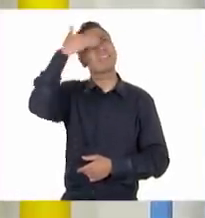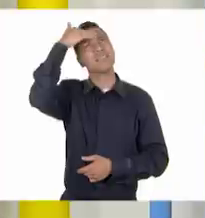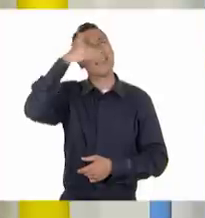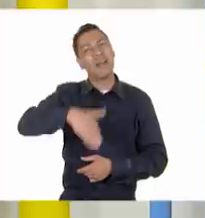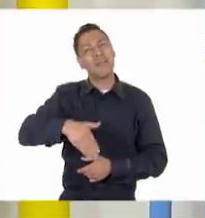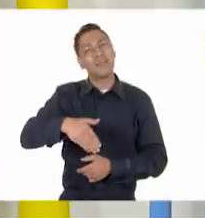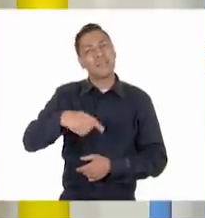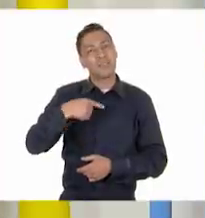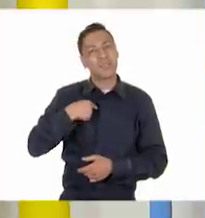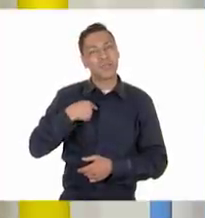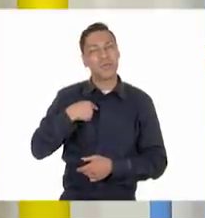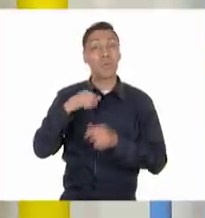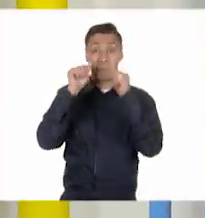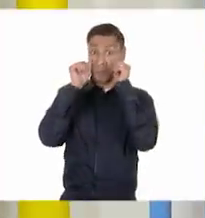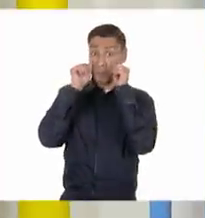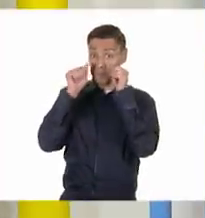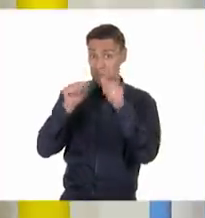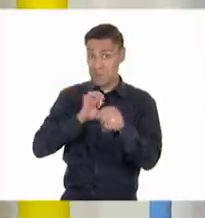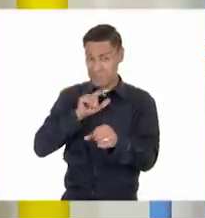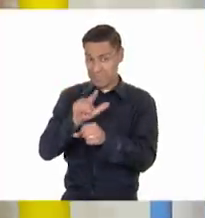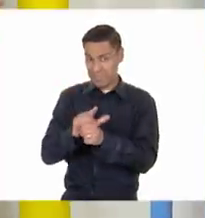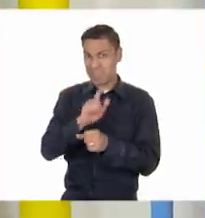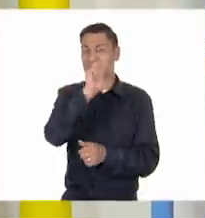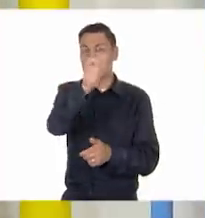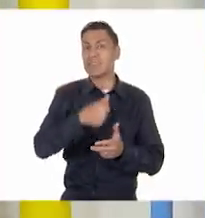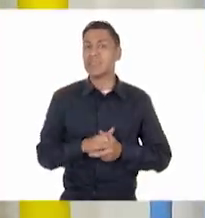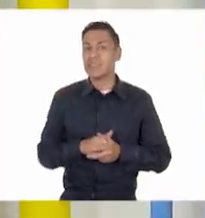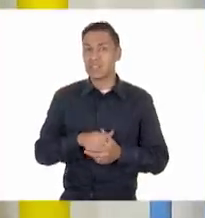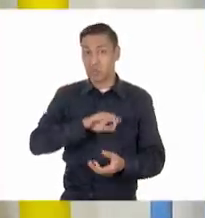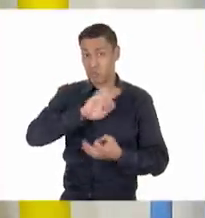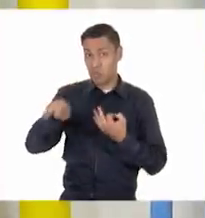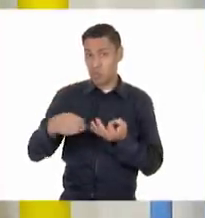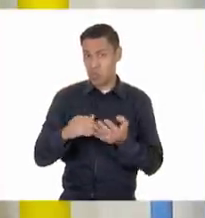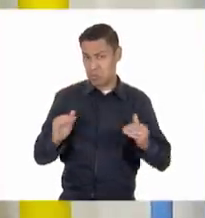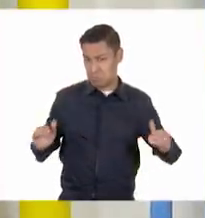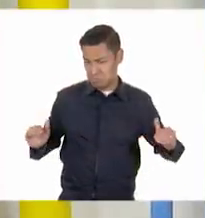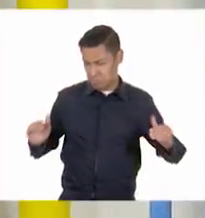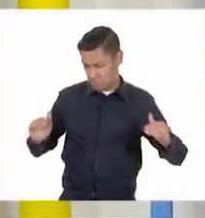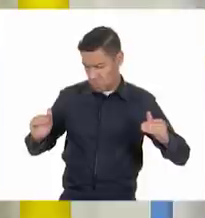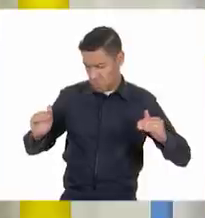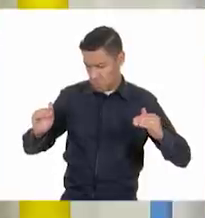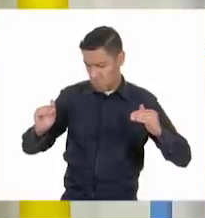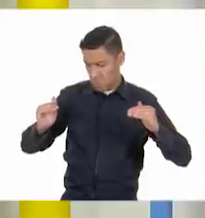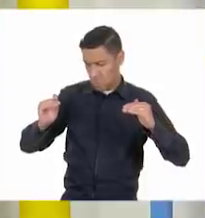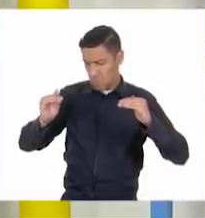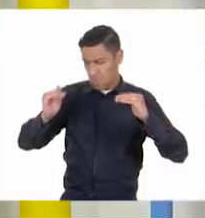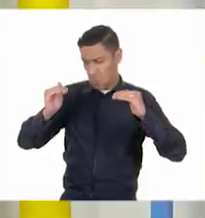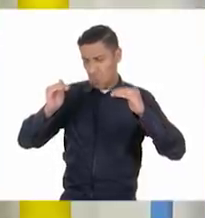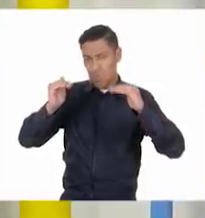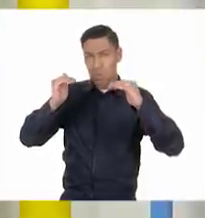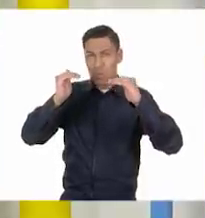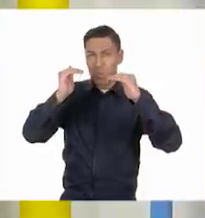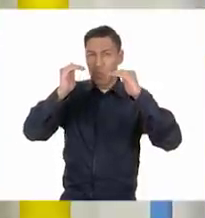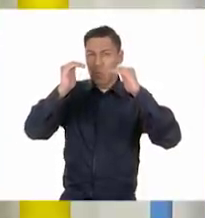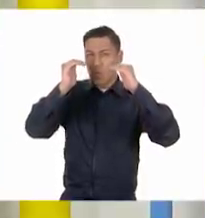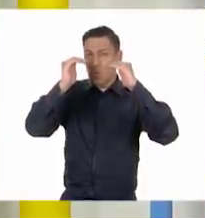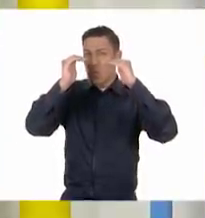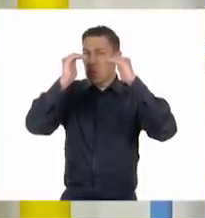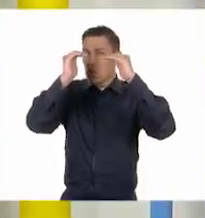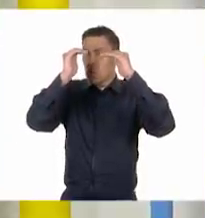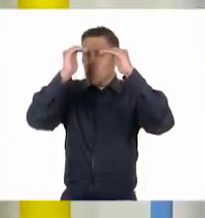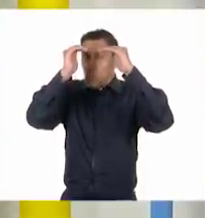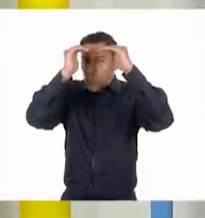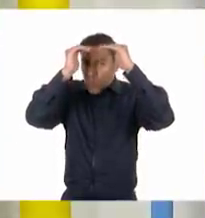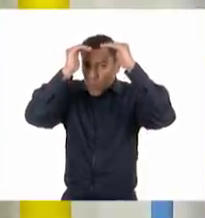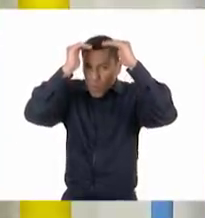recordar o más bien poner atención especial? Que no todas y todos crecemos igual, a la misma velocidad, en la